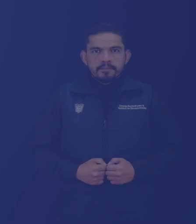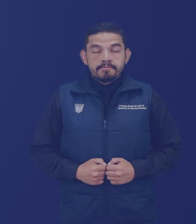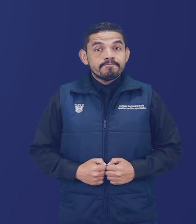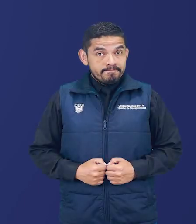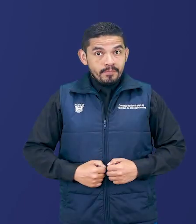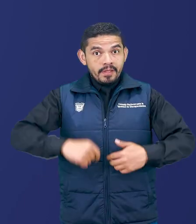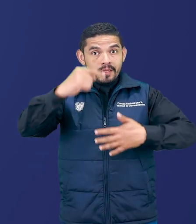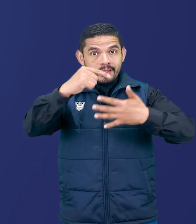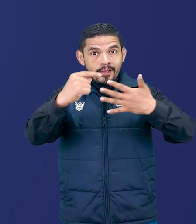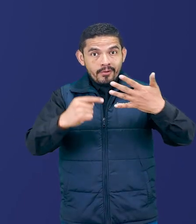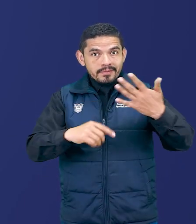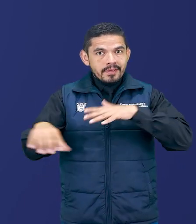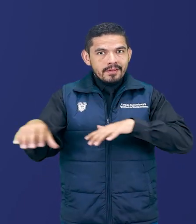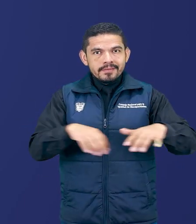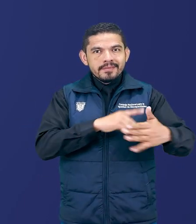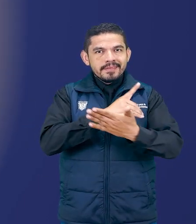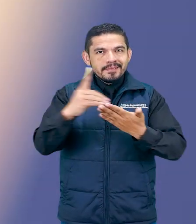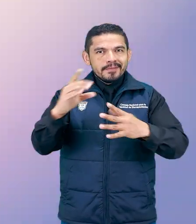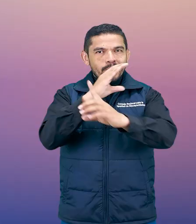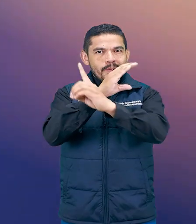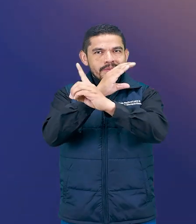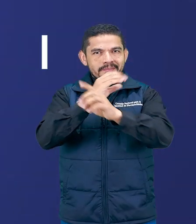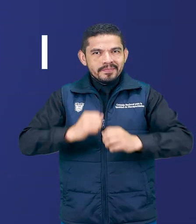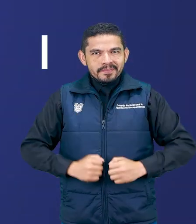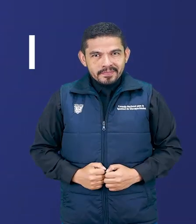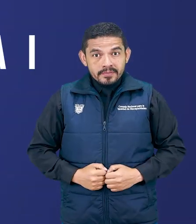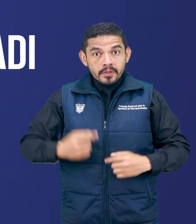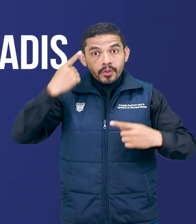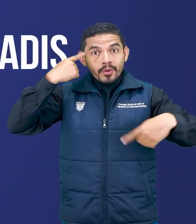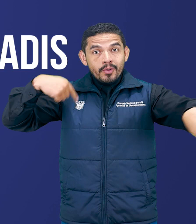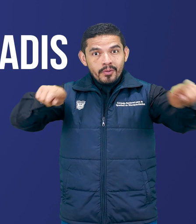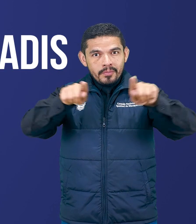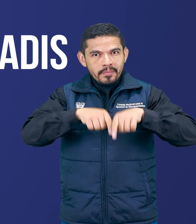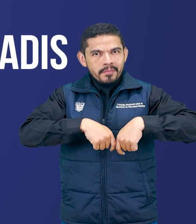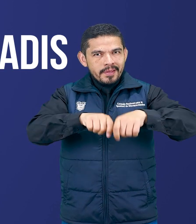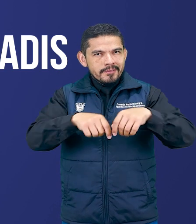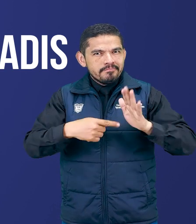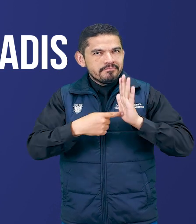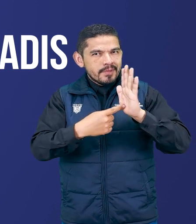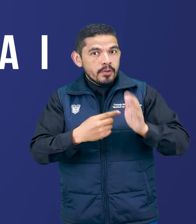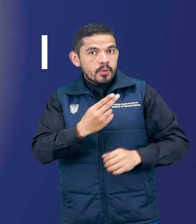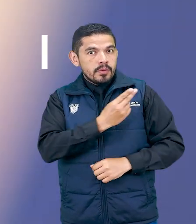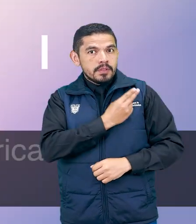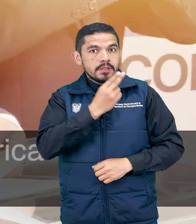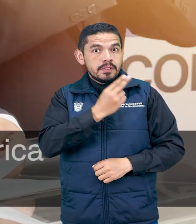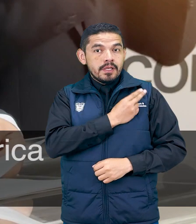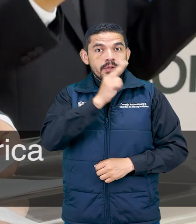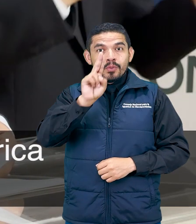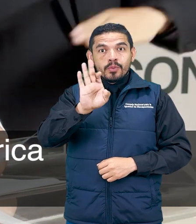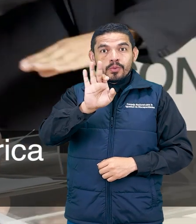Estas son las actividades semanales de CONADIS. Convenio entre la Universidad de Indoamérica y CONADIS